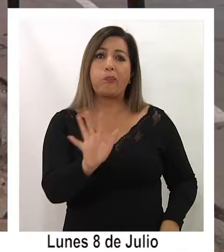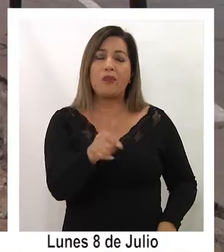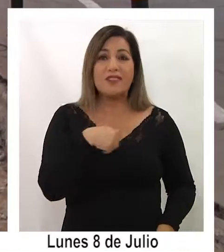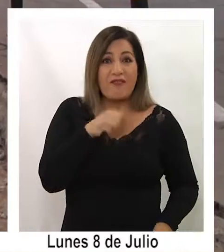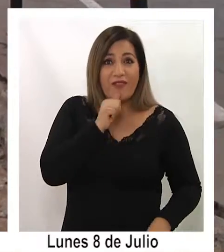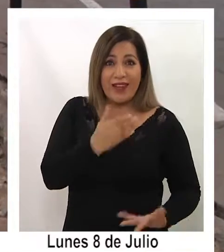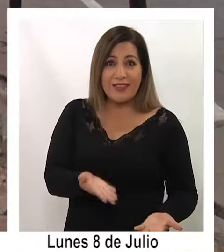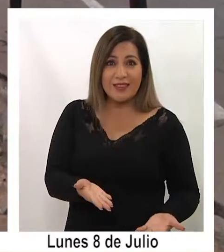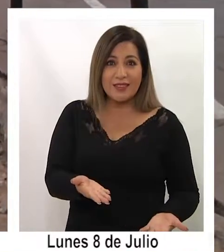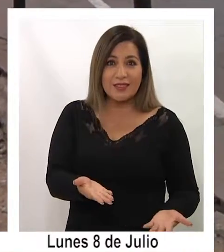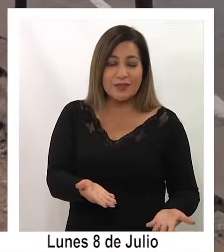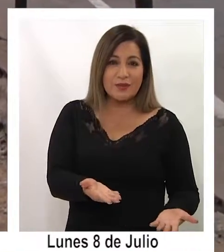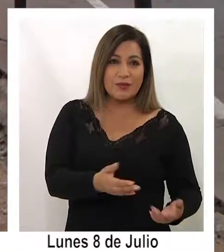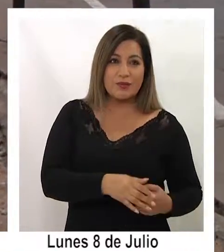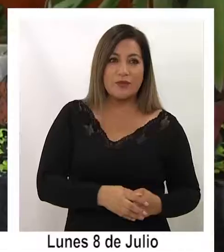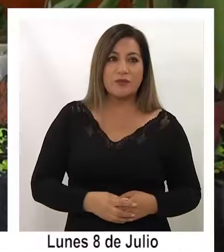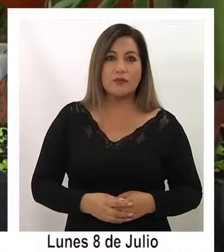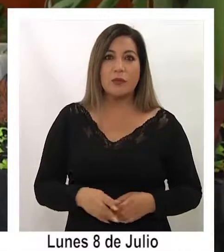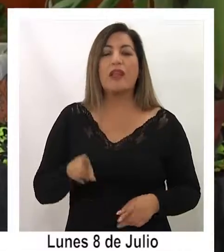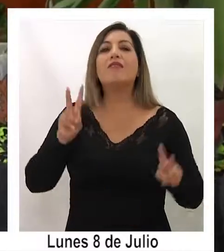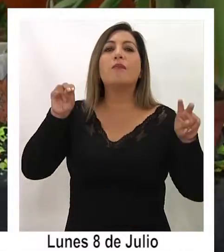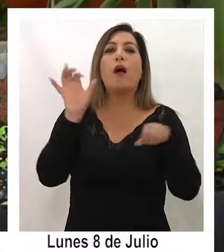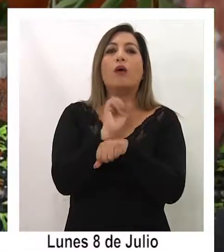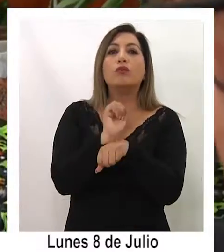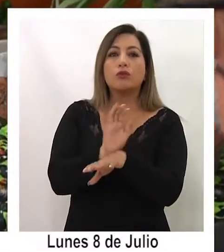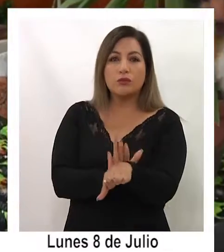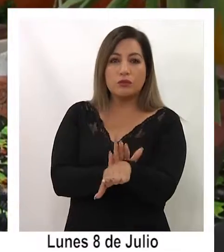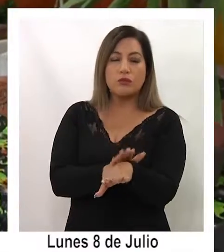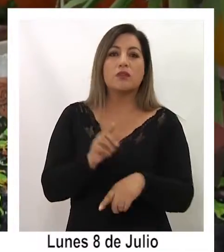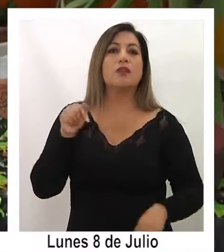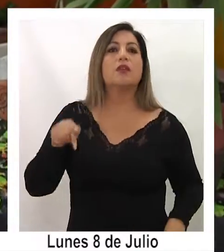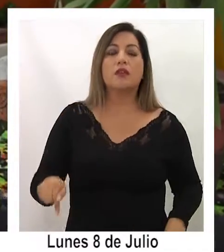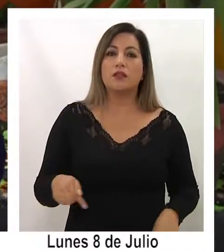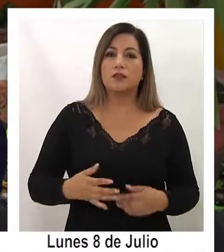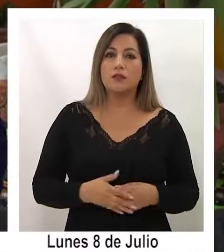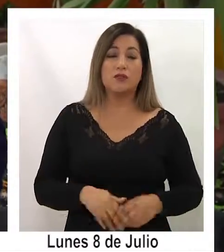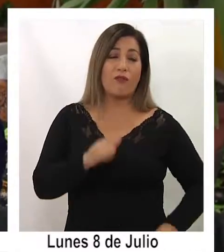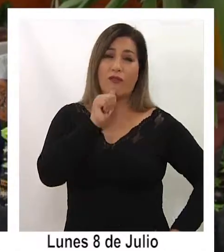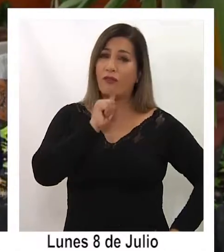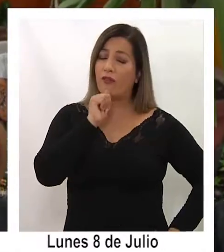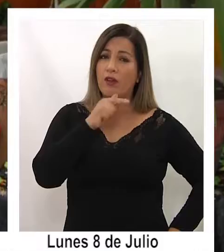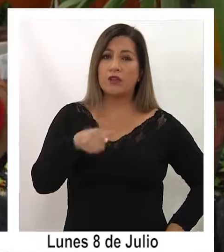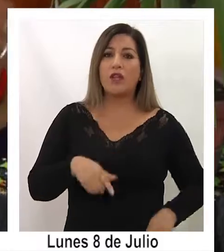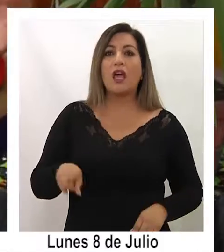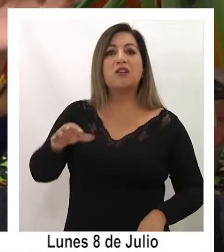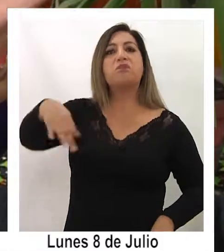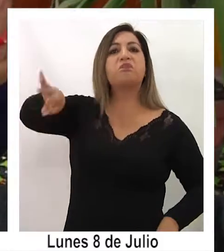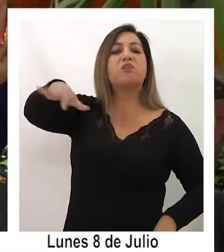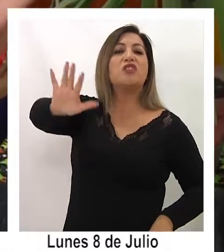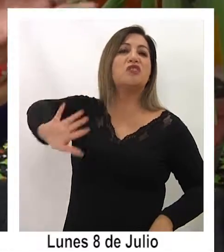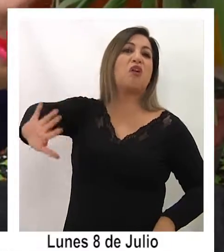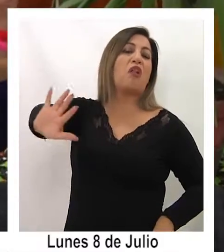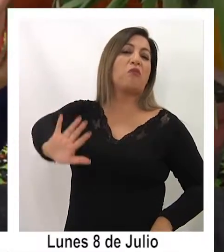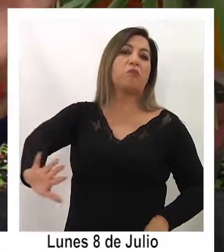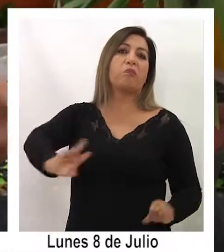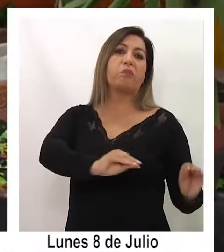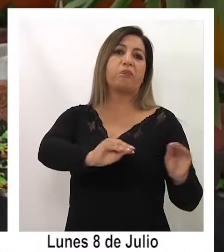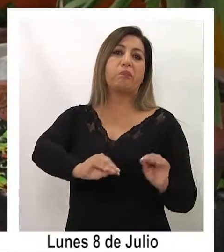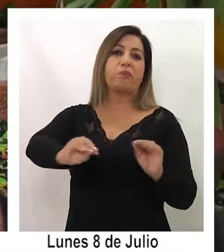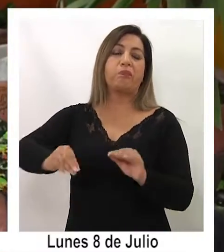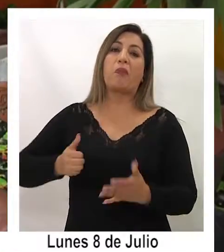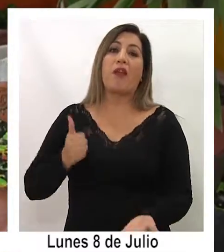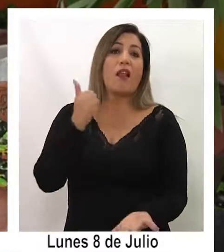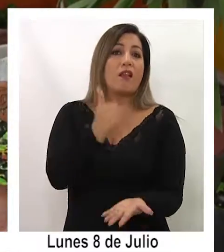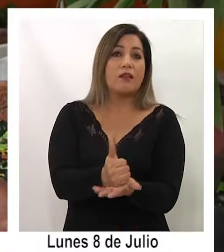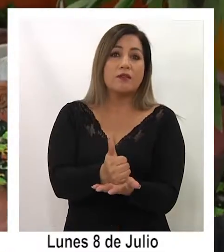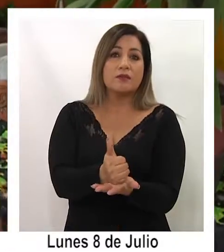falta eso, porque con los autos, eso es lo que hace mucha falta, ahí dejaron, dejaron la dejación y el